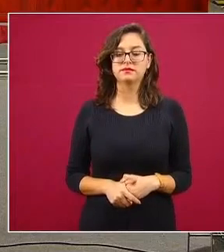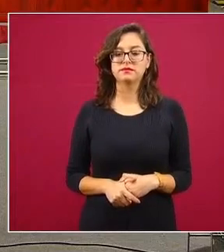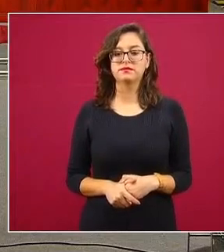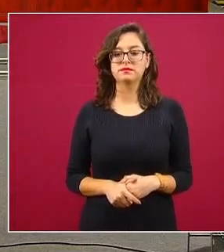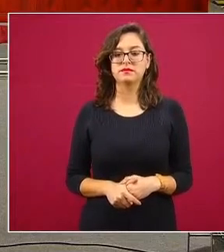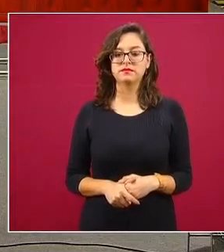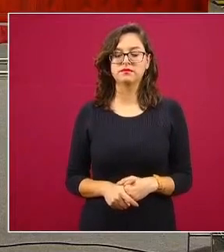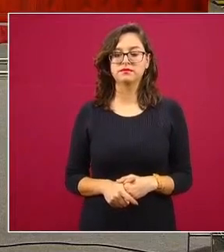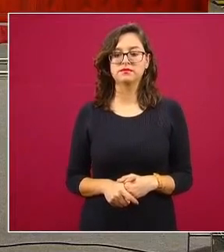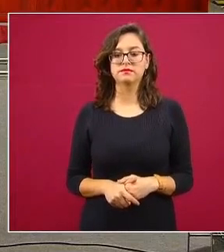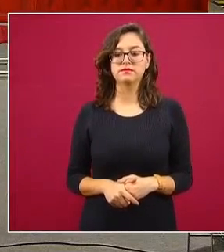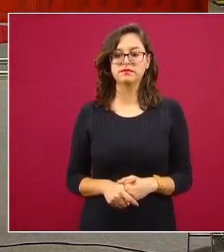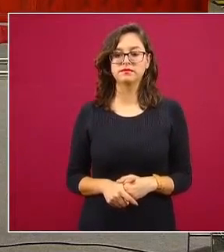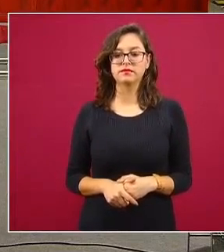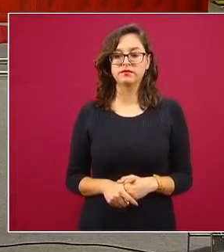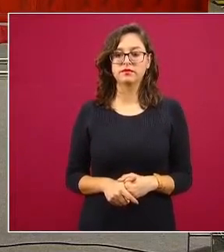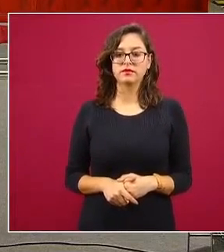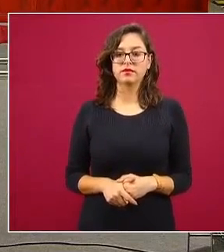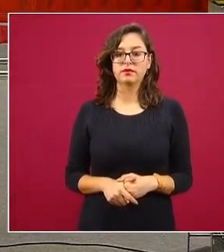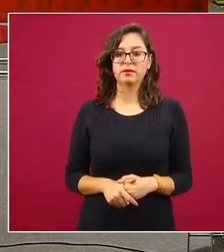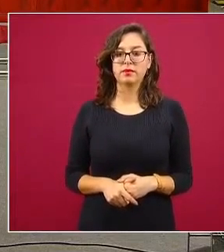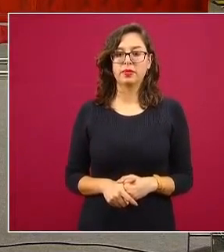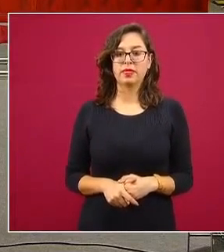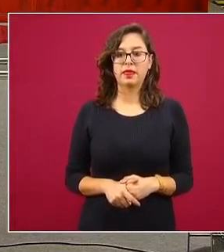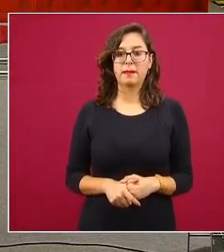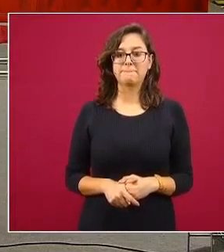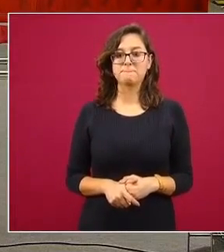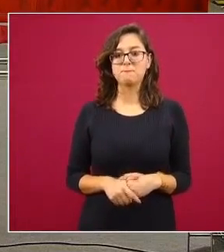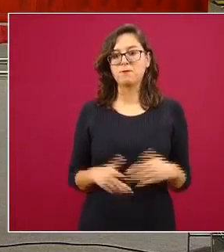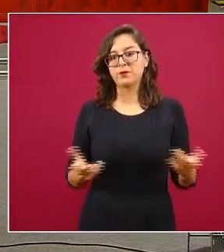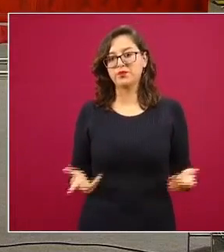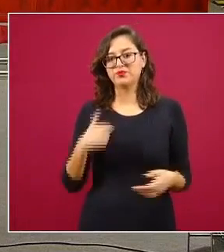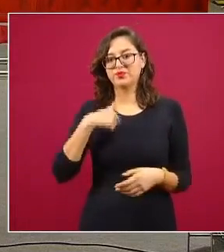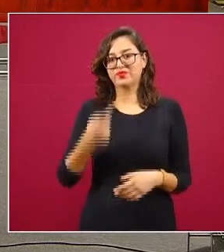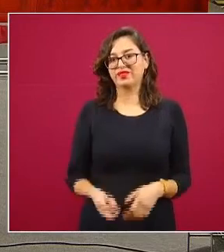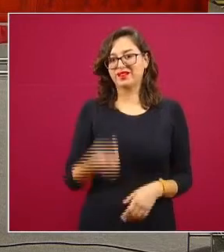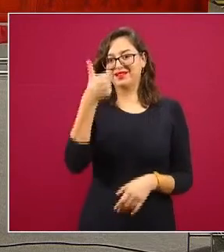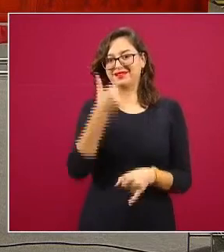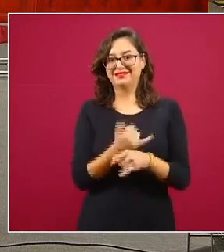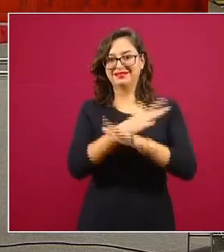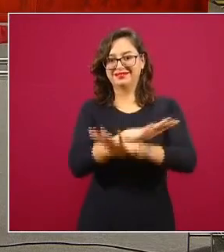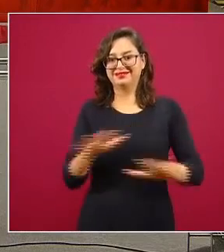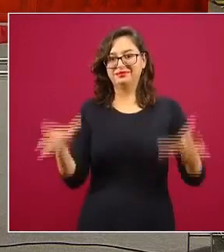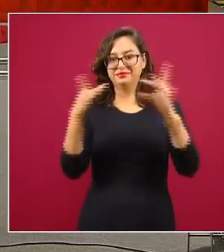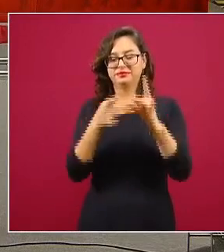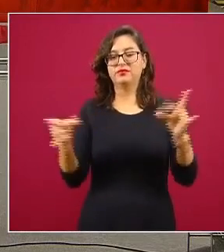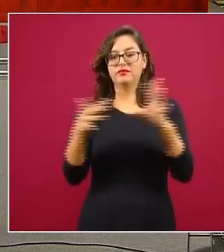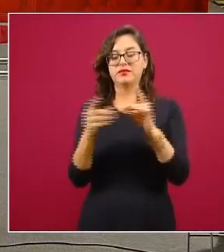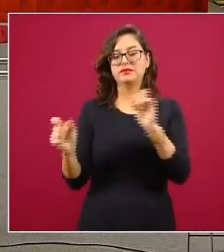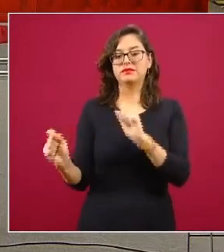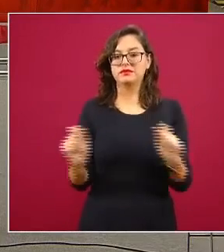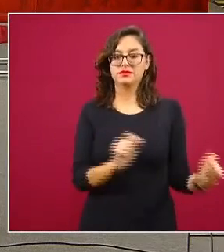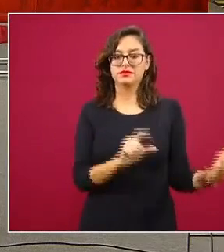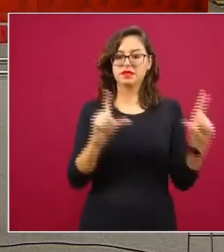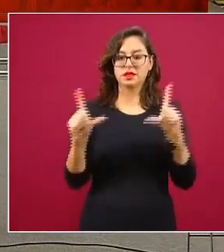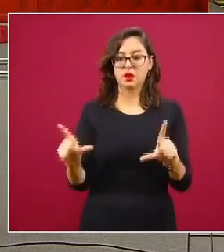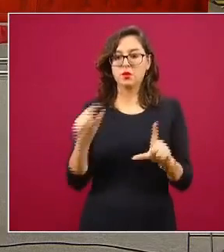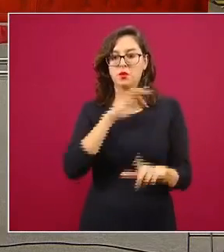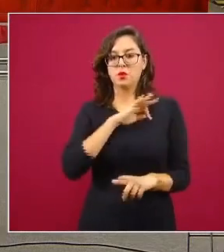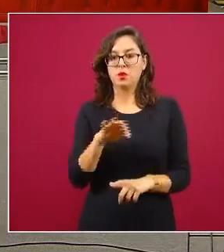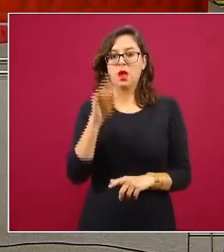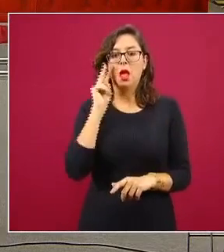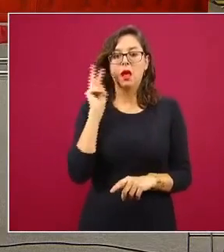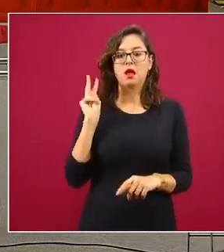Normalmente empezamos, o empiezan, yo es la primera vez que doy el informe, pero empezamos con esta diapositiva en donde por un lado